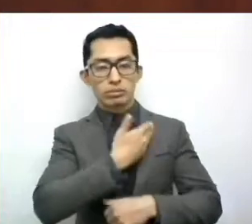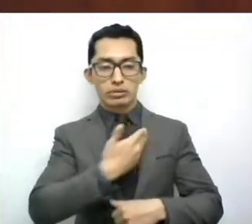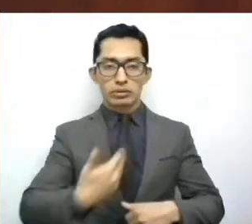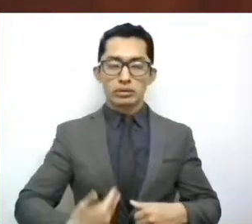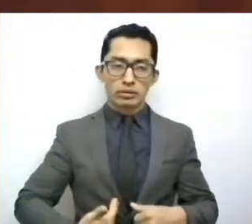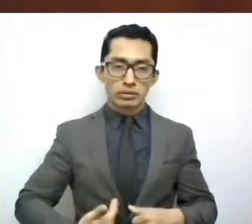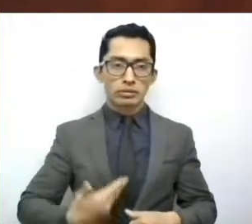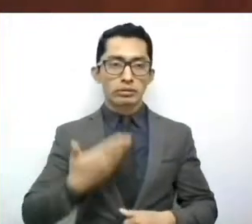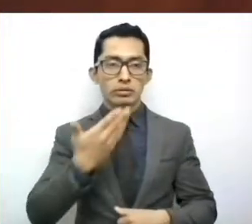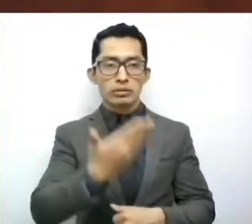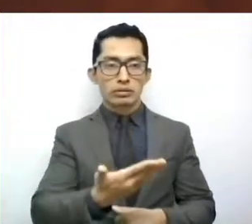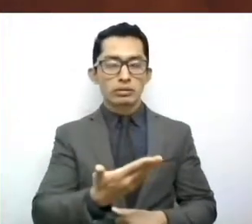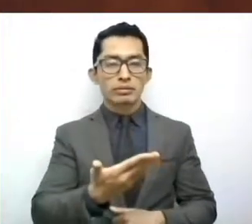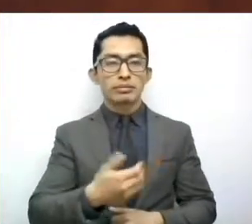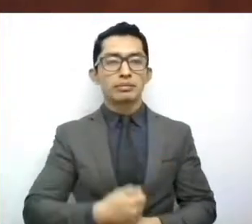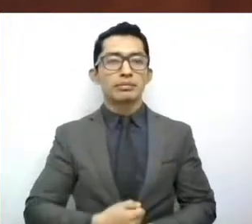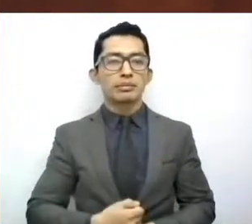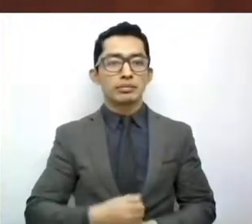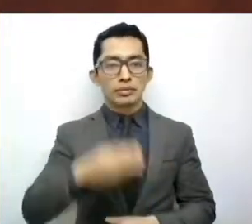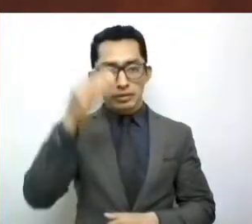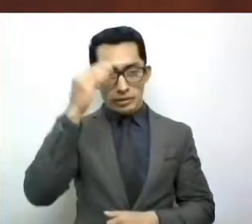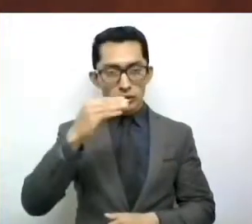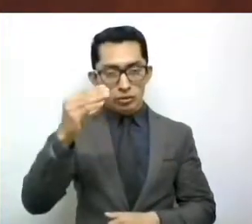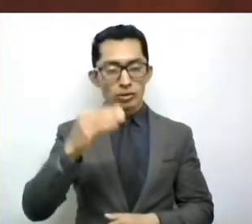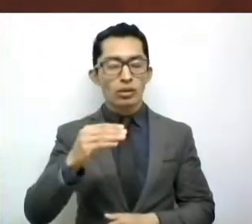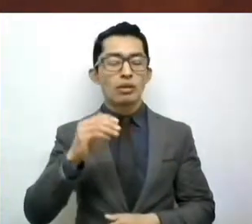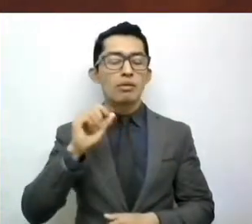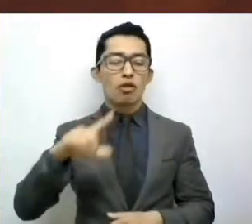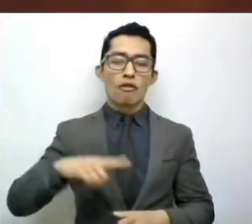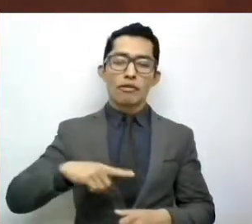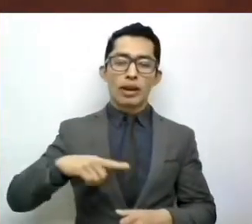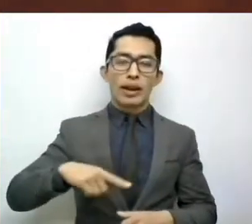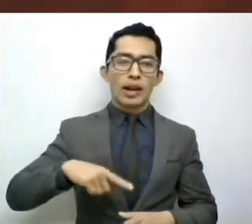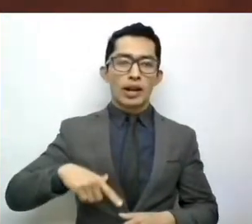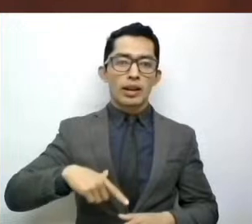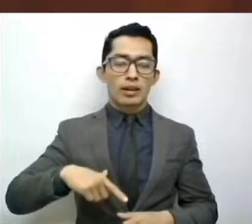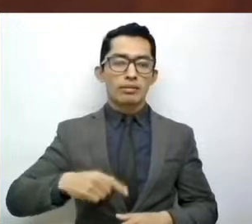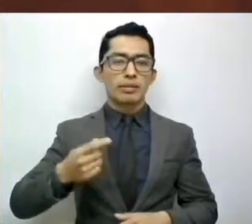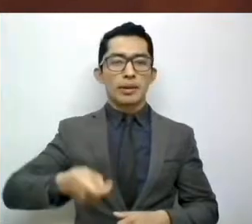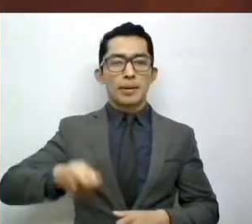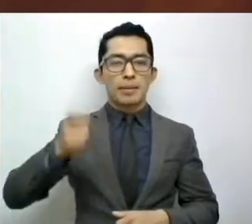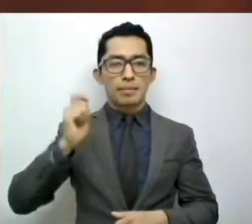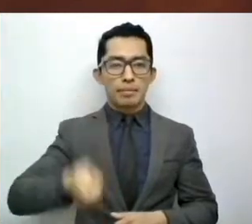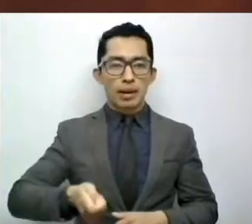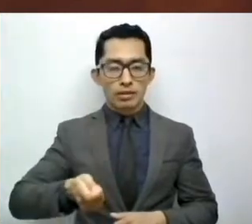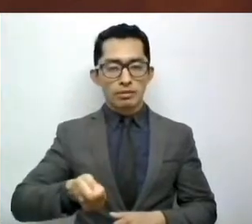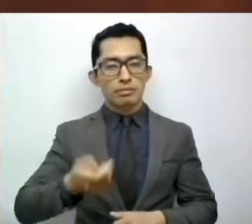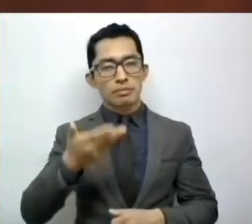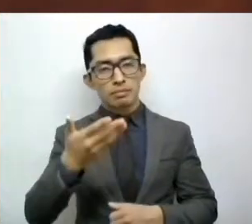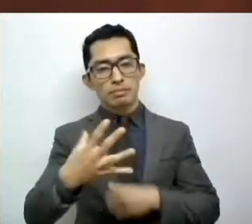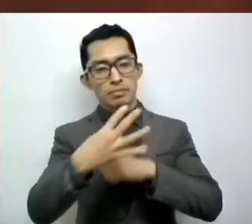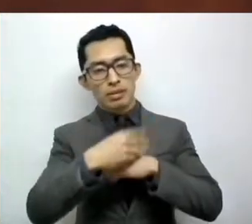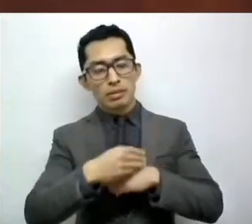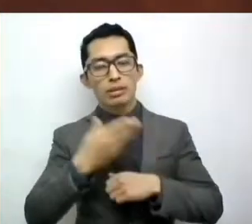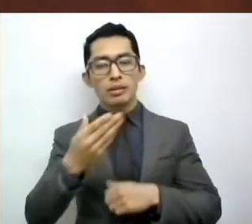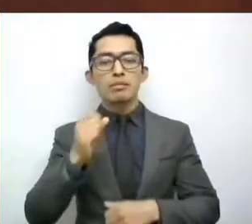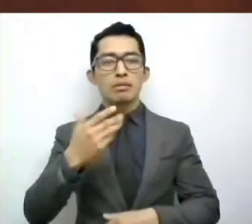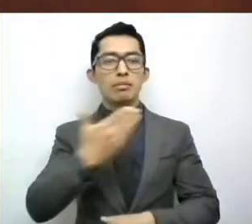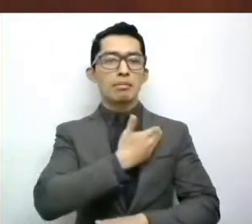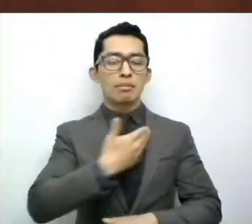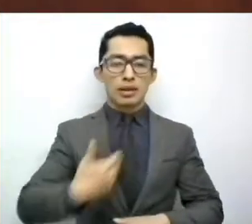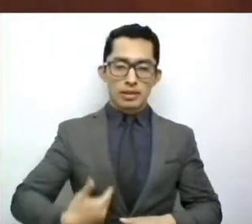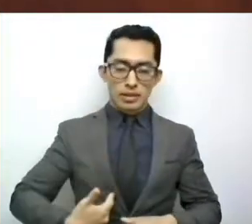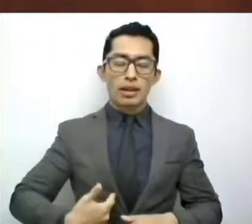señor gobernador Alfredo del Mazo, del presidente del Tribunal Superior de